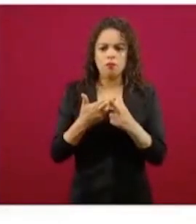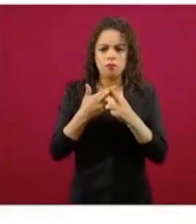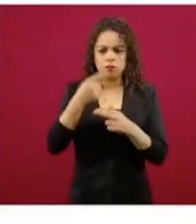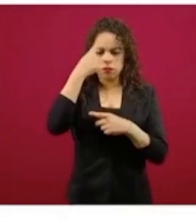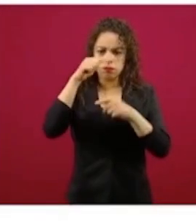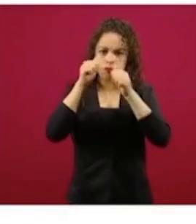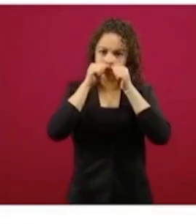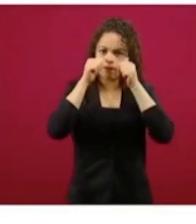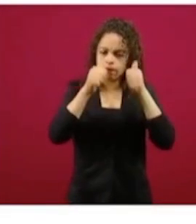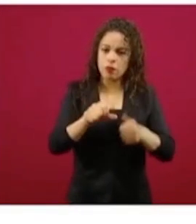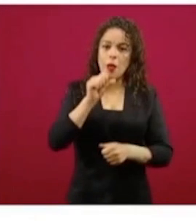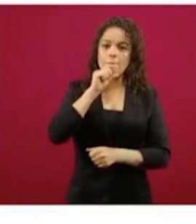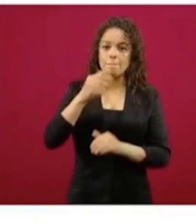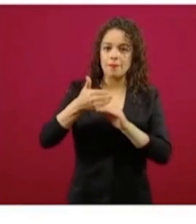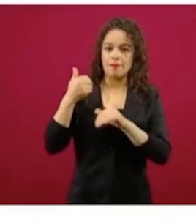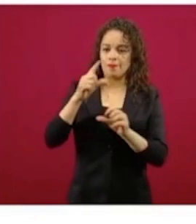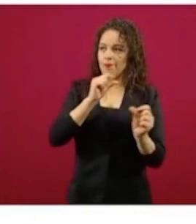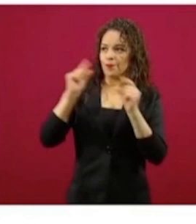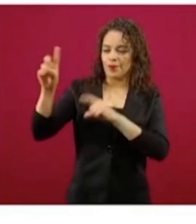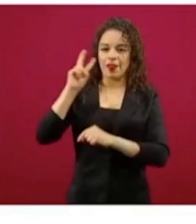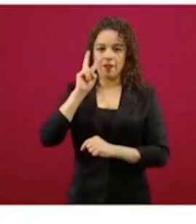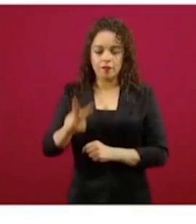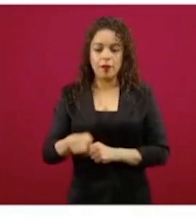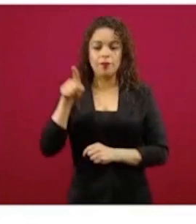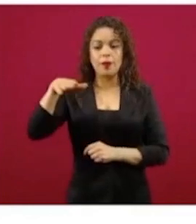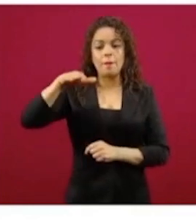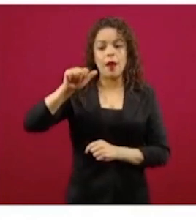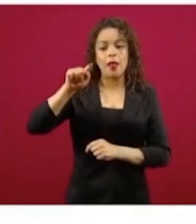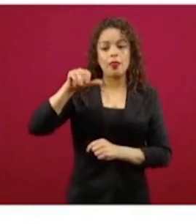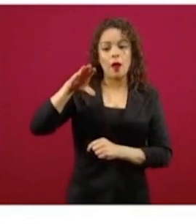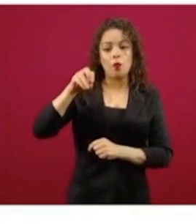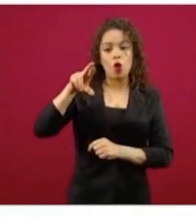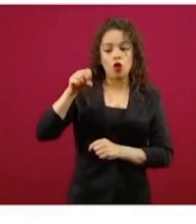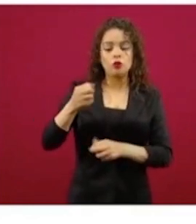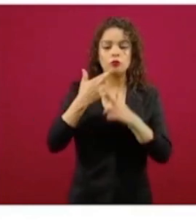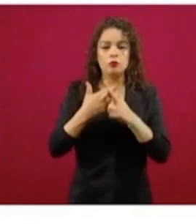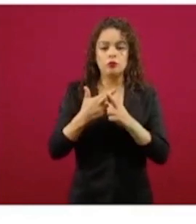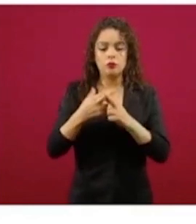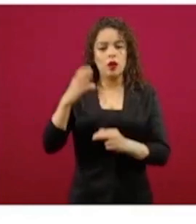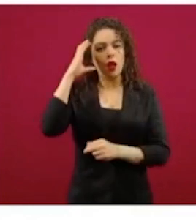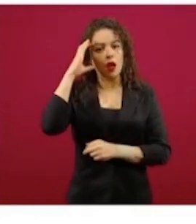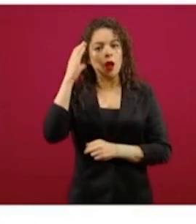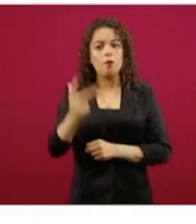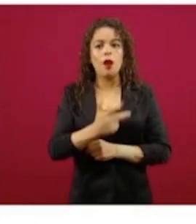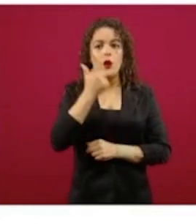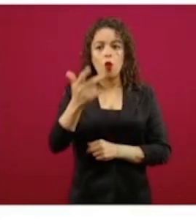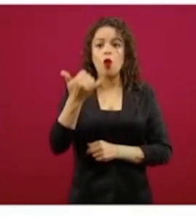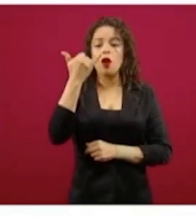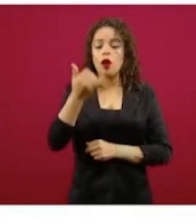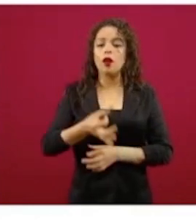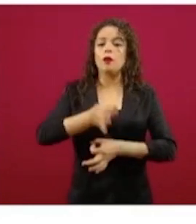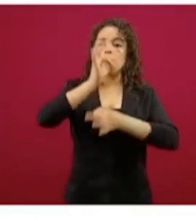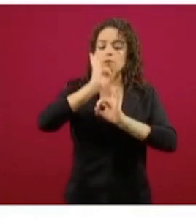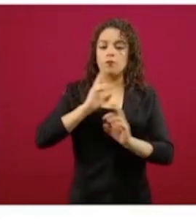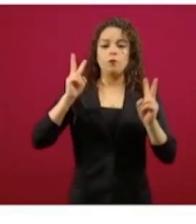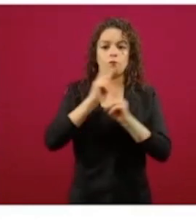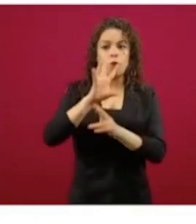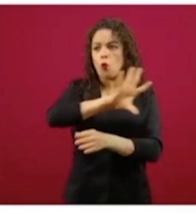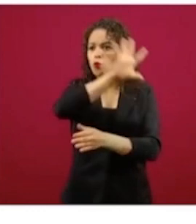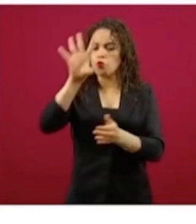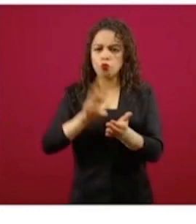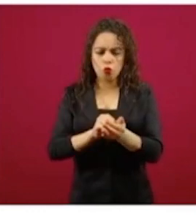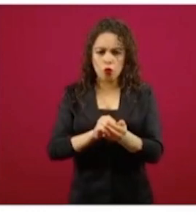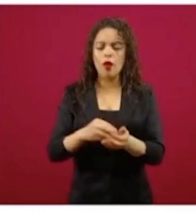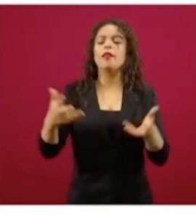diapositiva, en Matamoros para ocho con cama disponible y ventiladores. Todos tienen ventiladores. La Pesca 5,